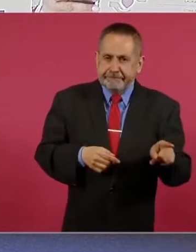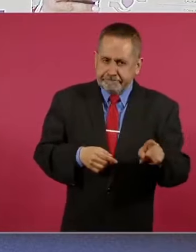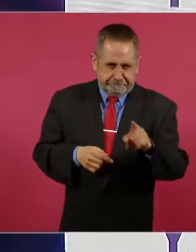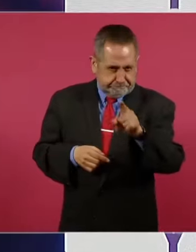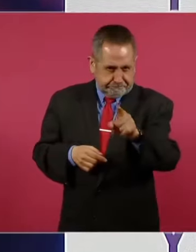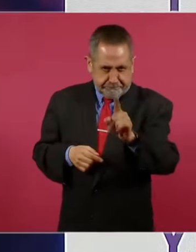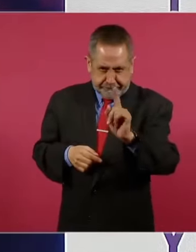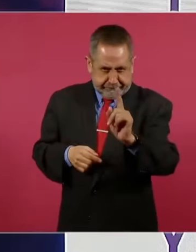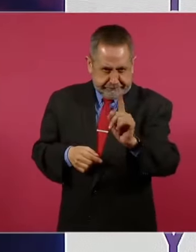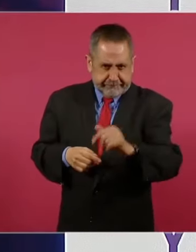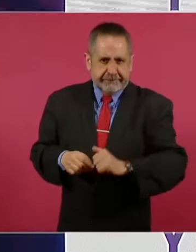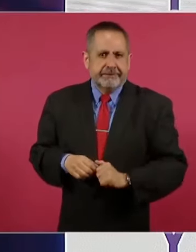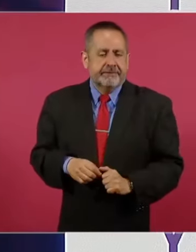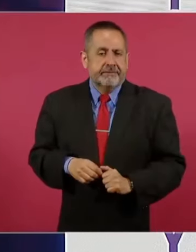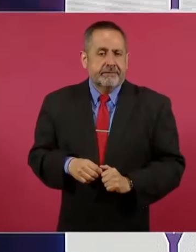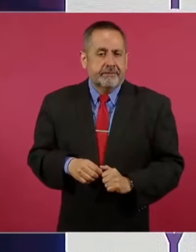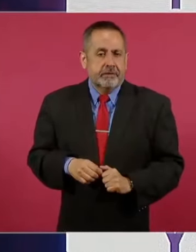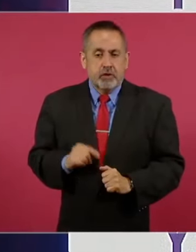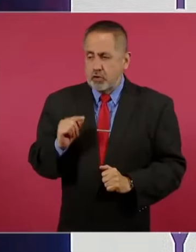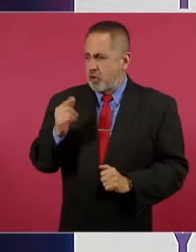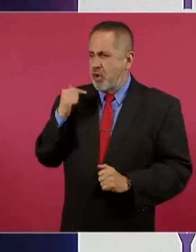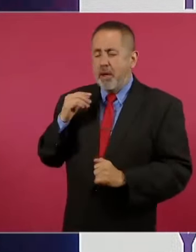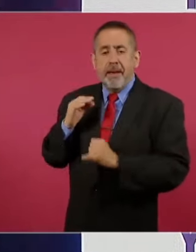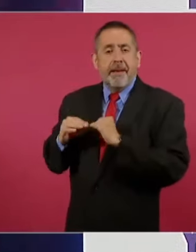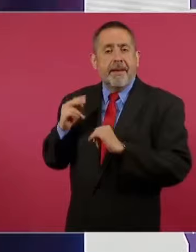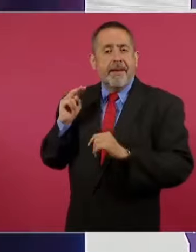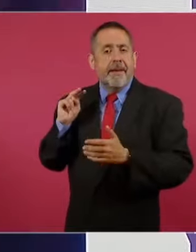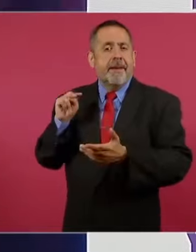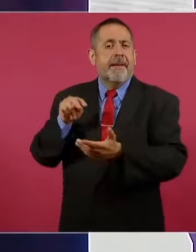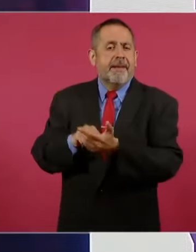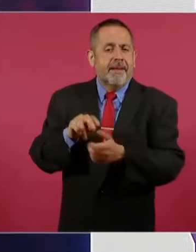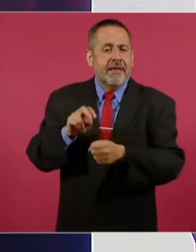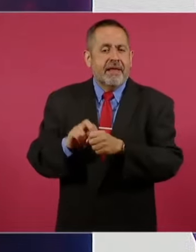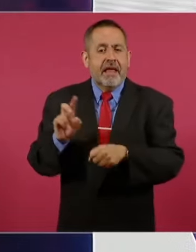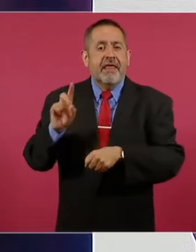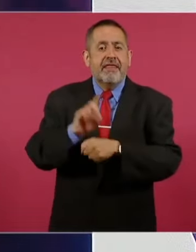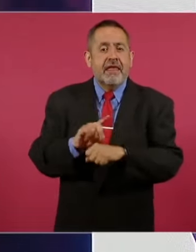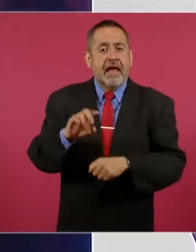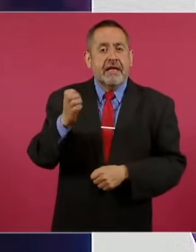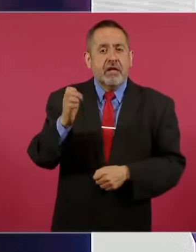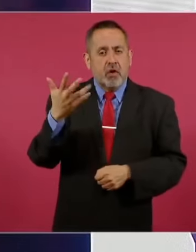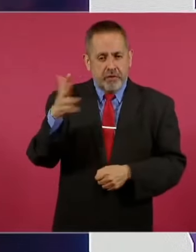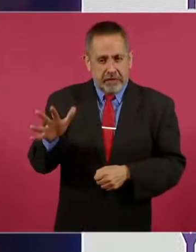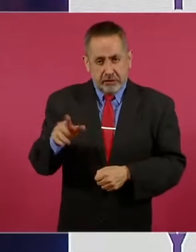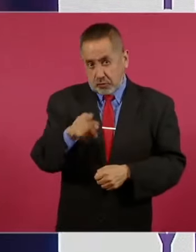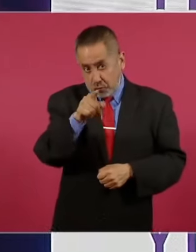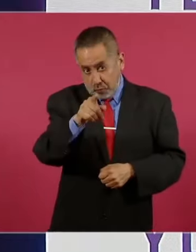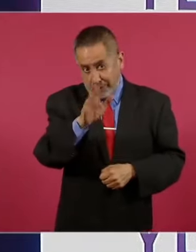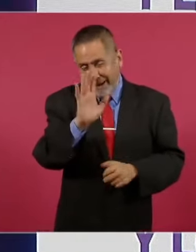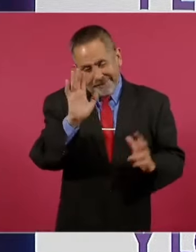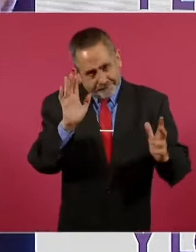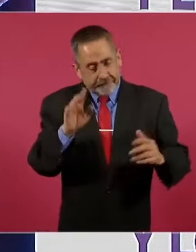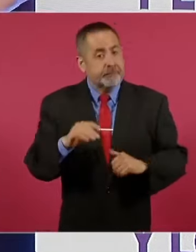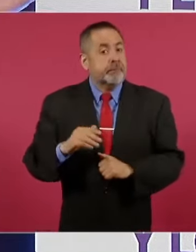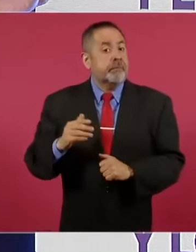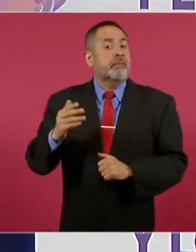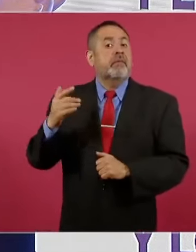mi último viaje que fue el 10 de enero. ya para entonces,